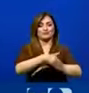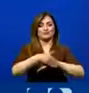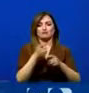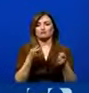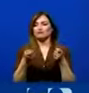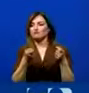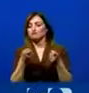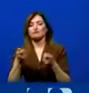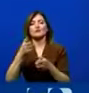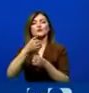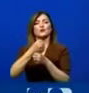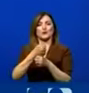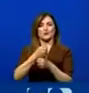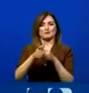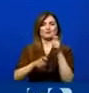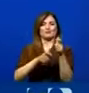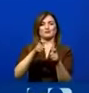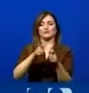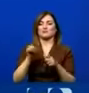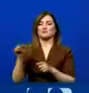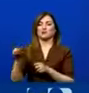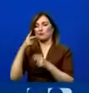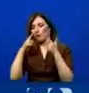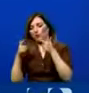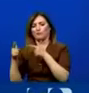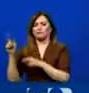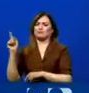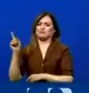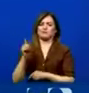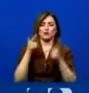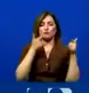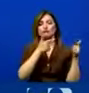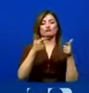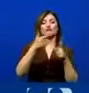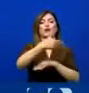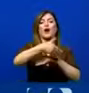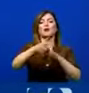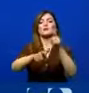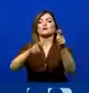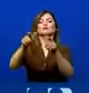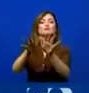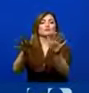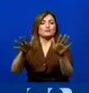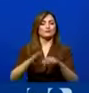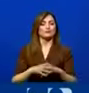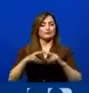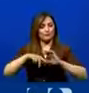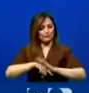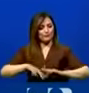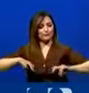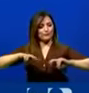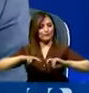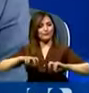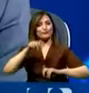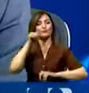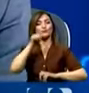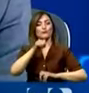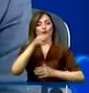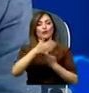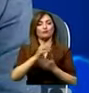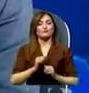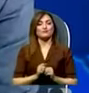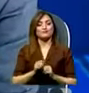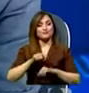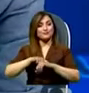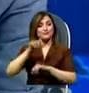Es decir, en el cuidado de la seguridad y en las investigaciones indispensables para enfrentar este fenómeno delincuencial. Me quedan 10 segundos,